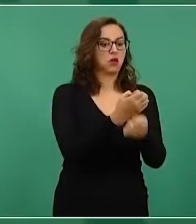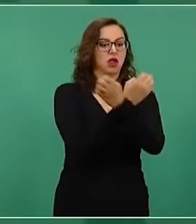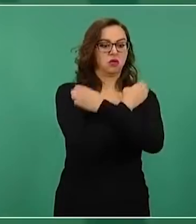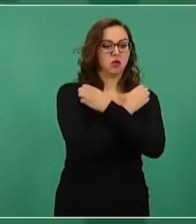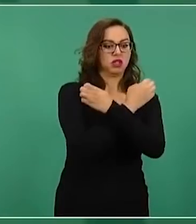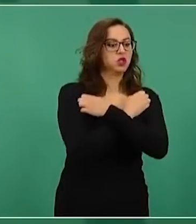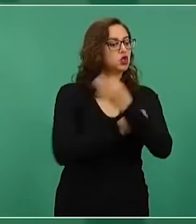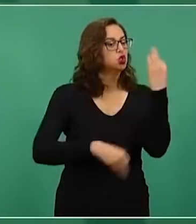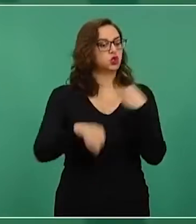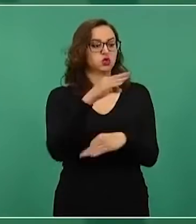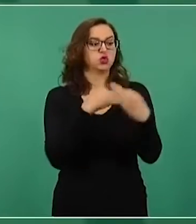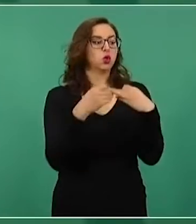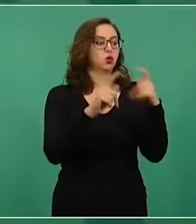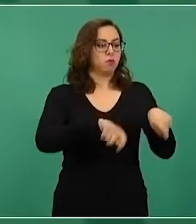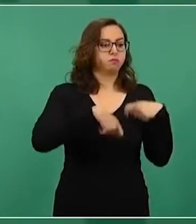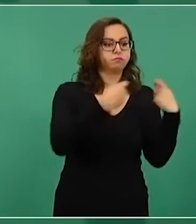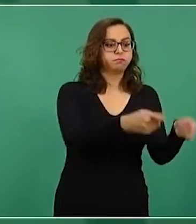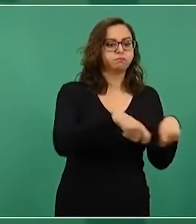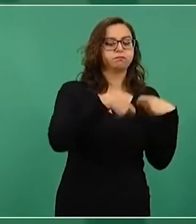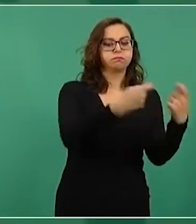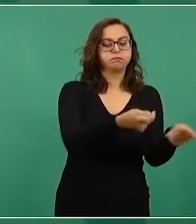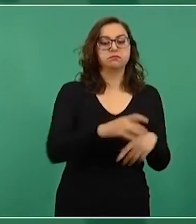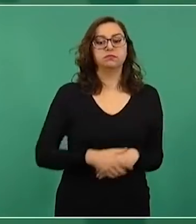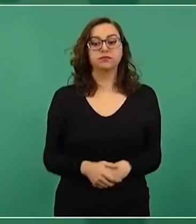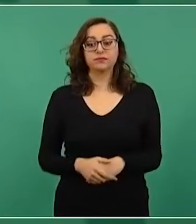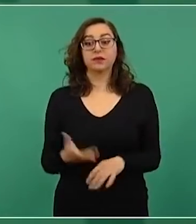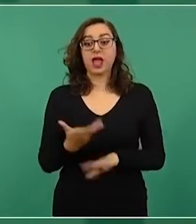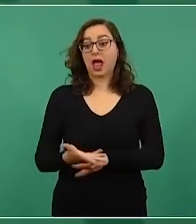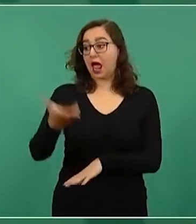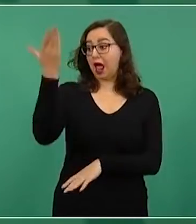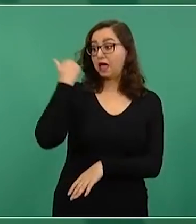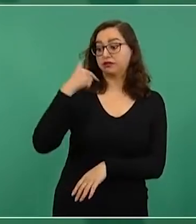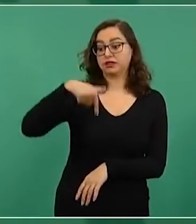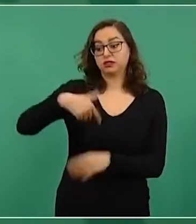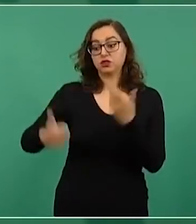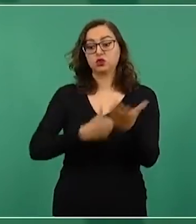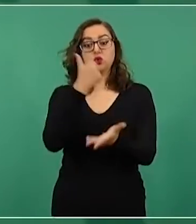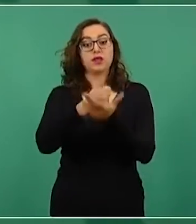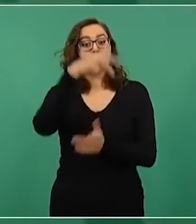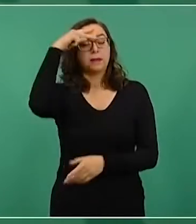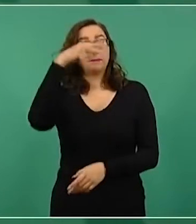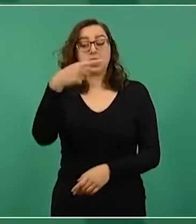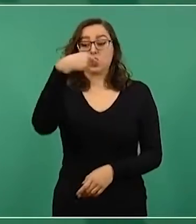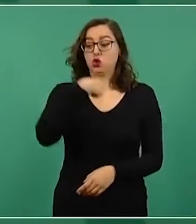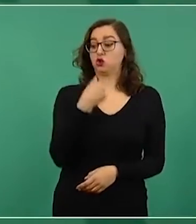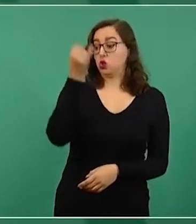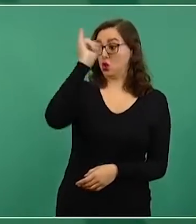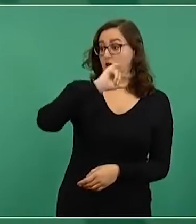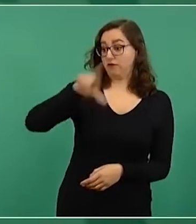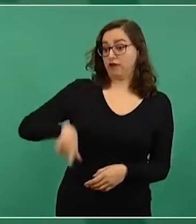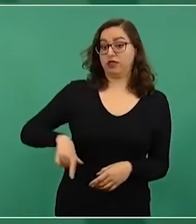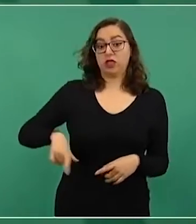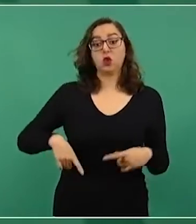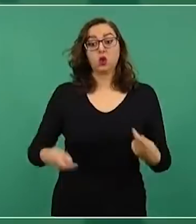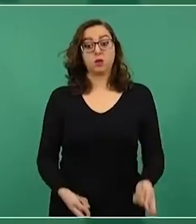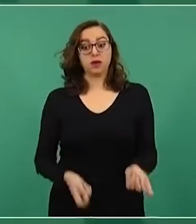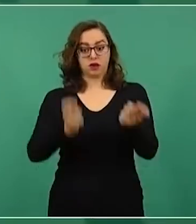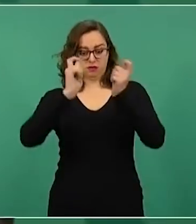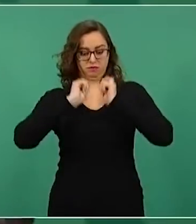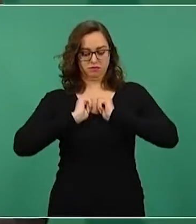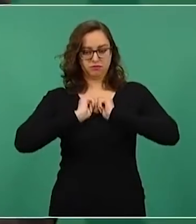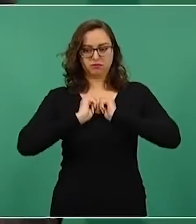ciudad, y llego a gobernar y tenían 25 años de no